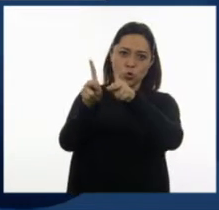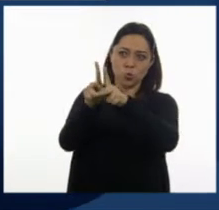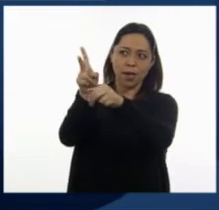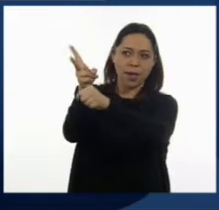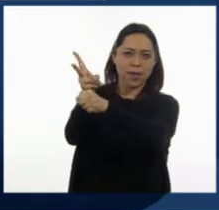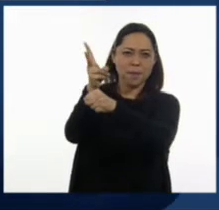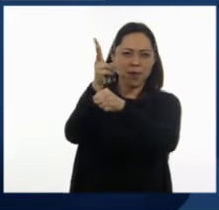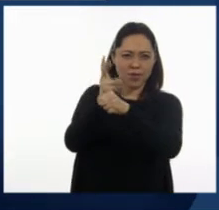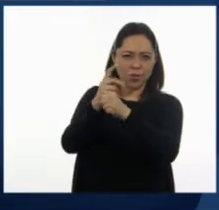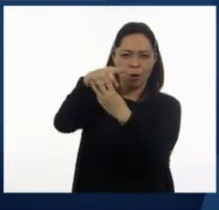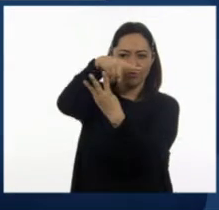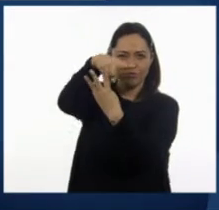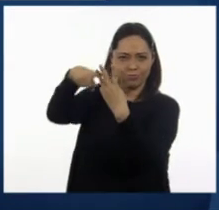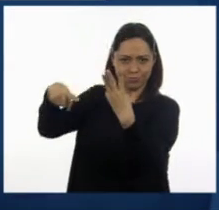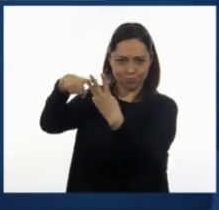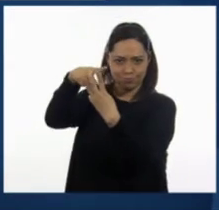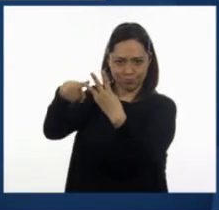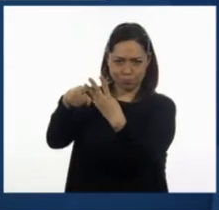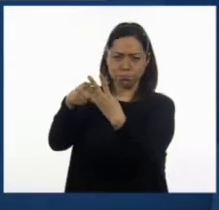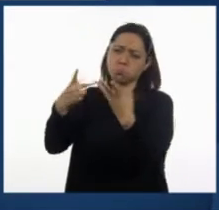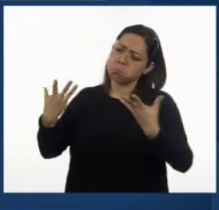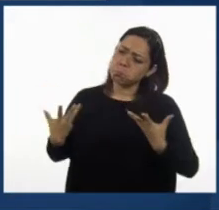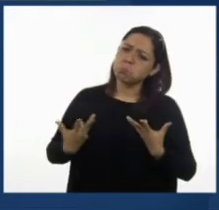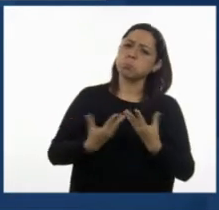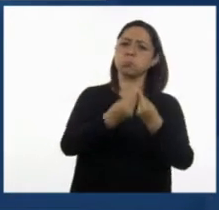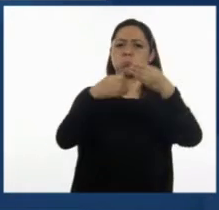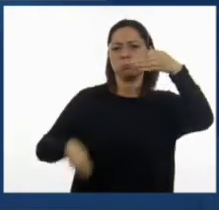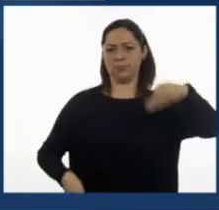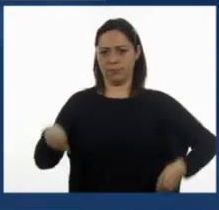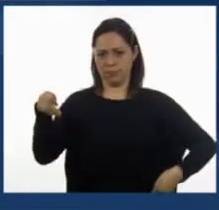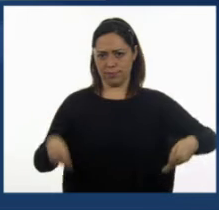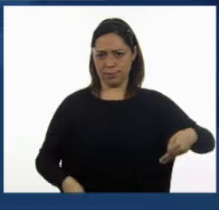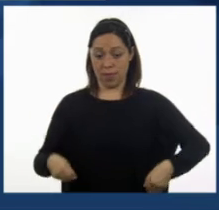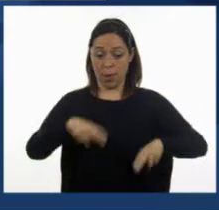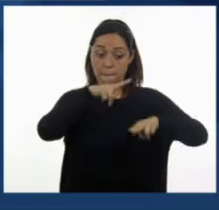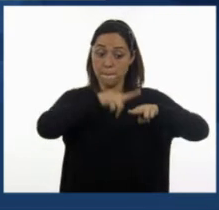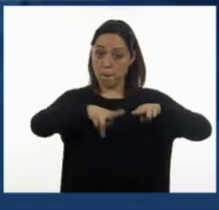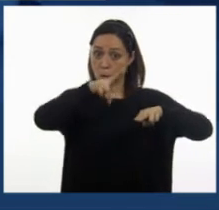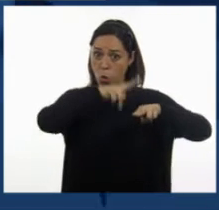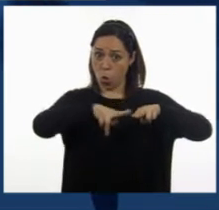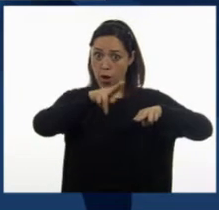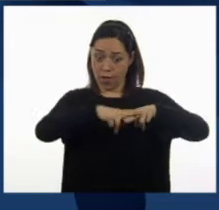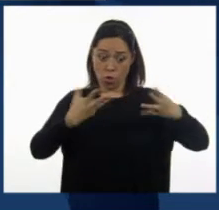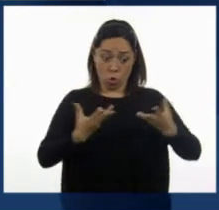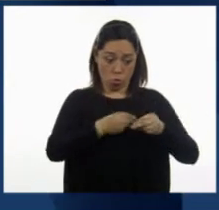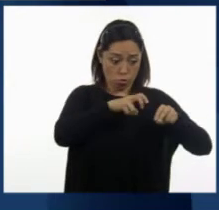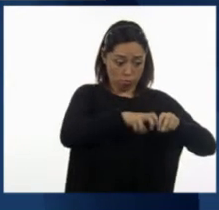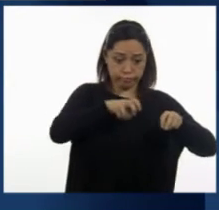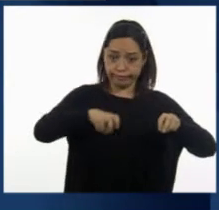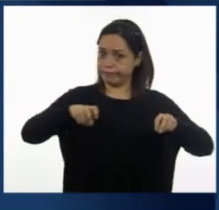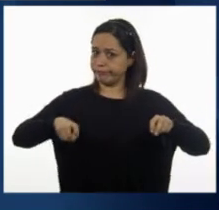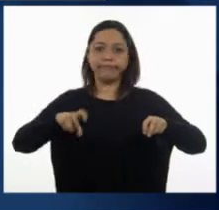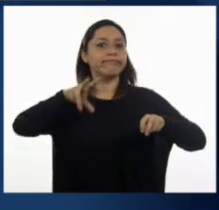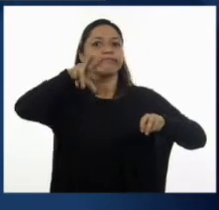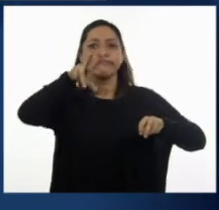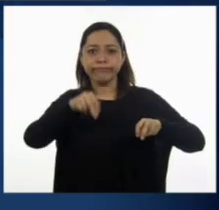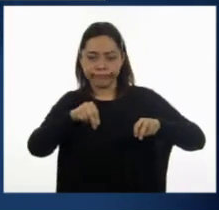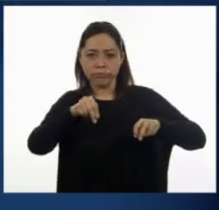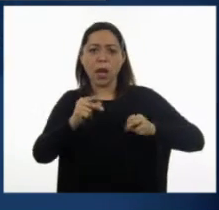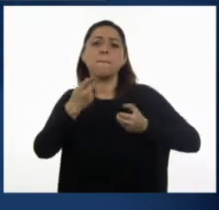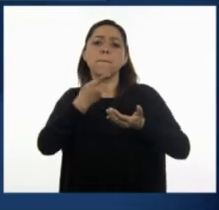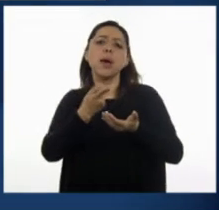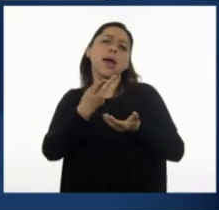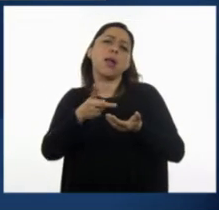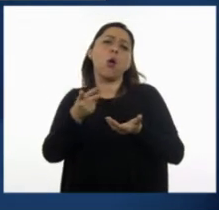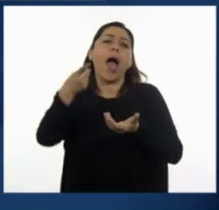Luis, Rocío y Patricia a una obra de teatro. Los boletos que compró no están juntos, pero todos corresponden a la sección